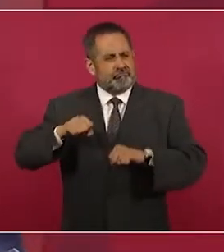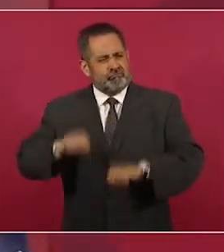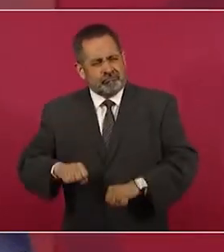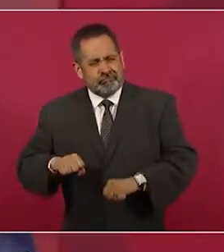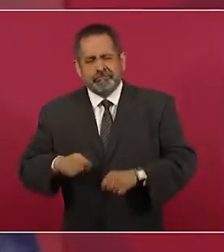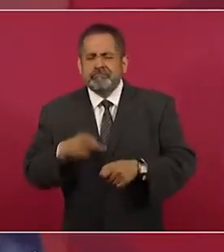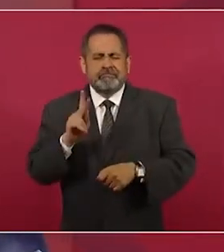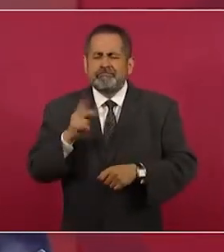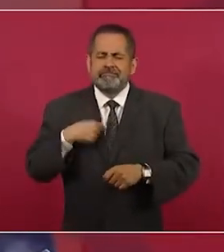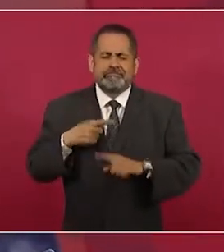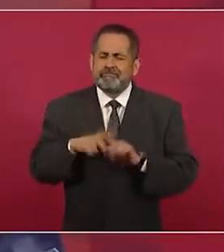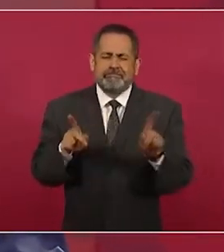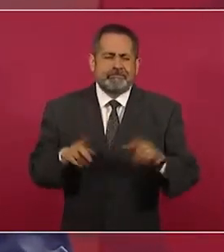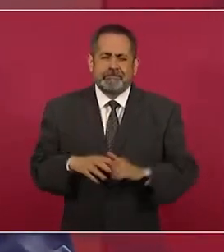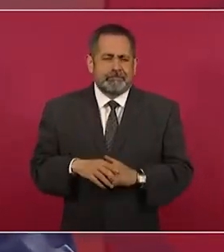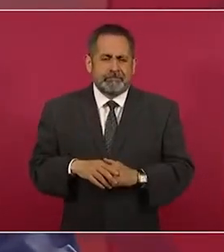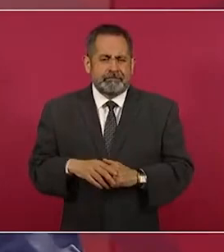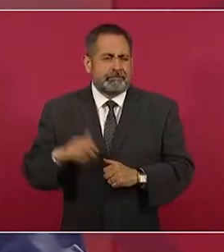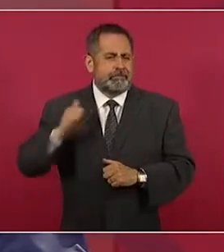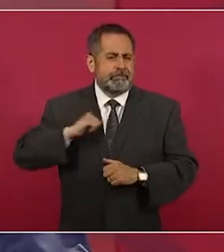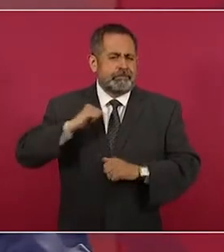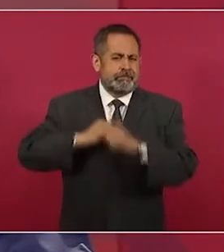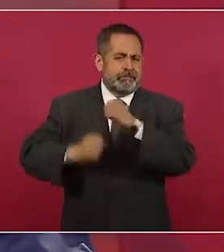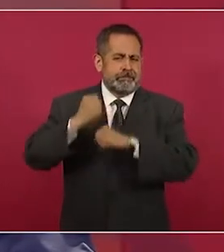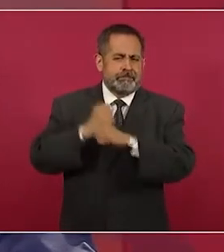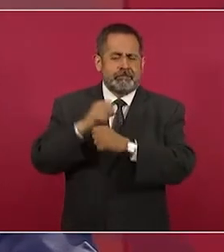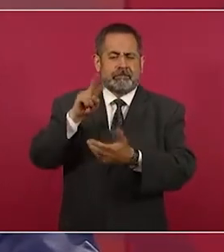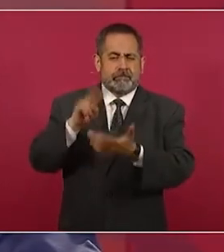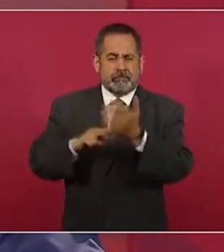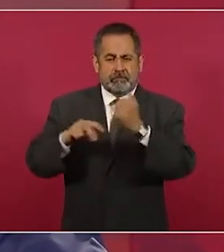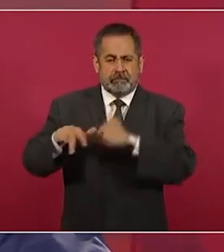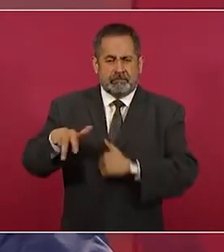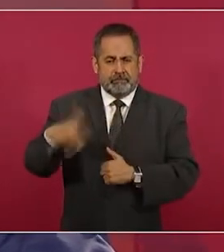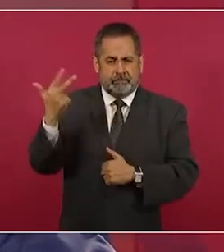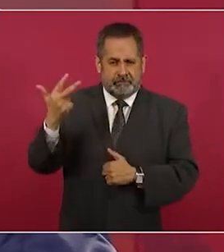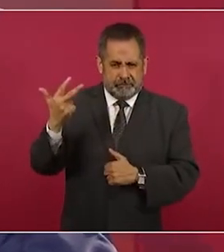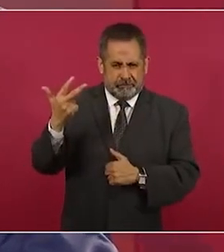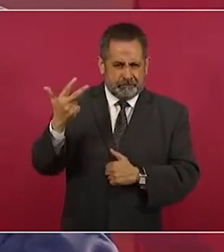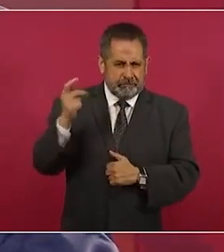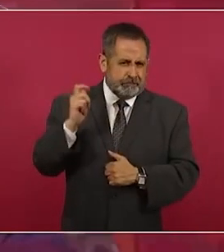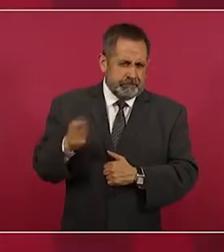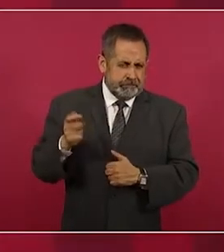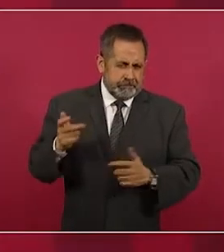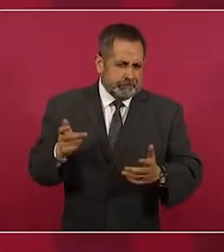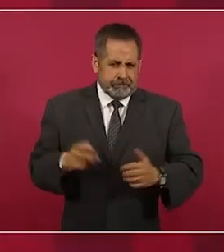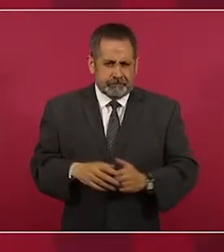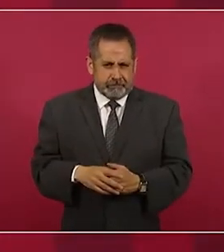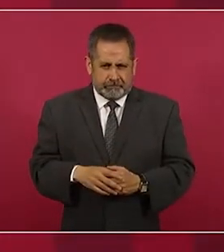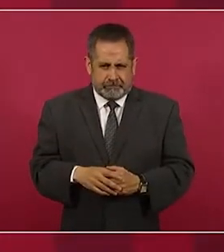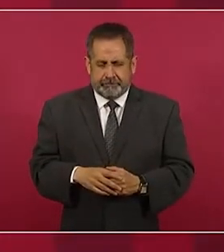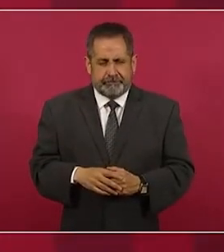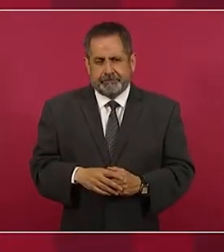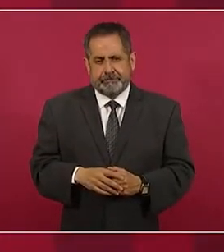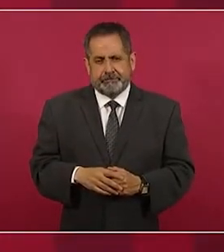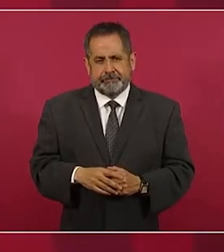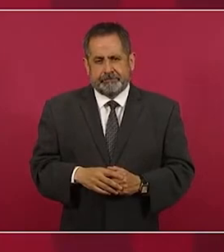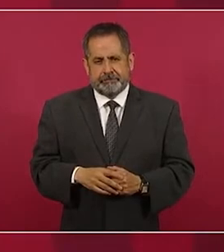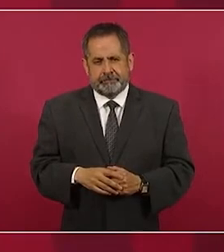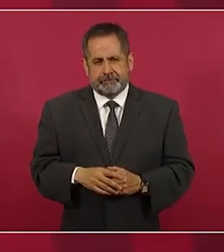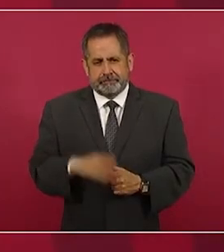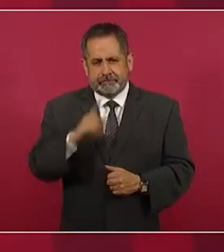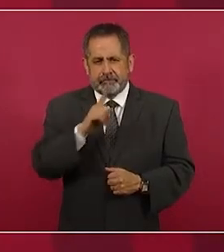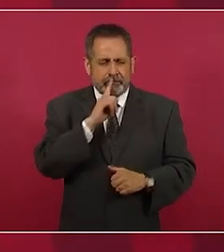en el 2013, que